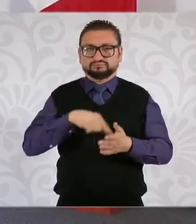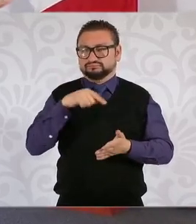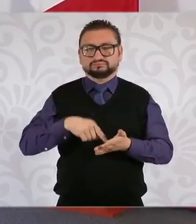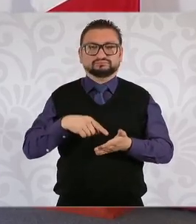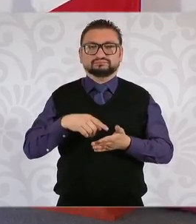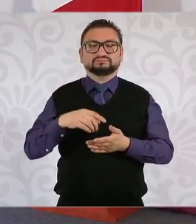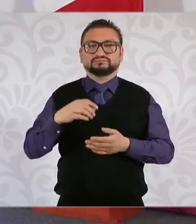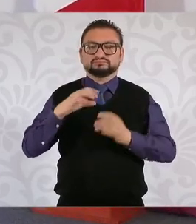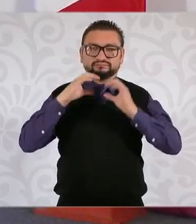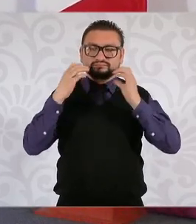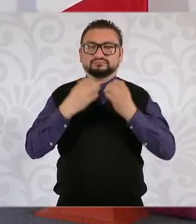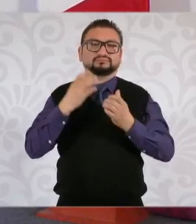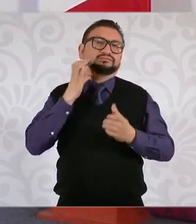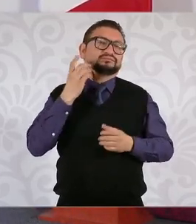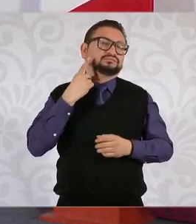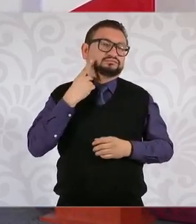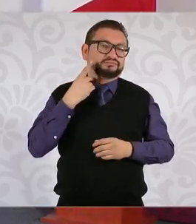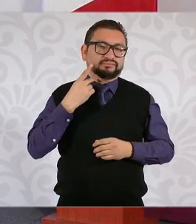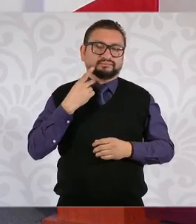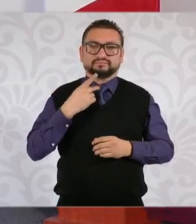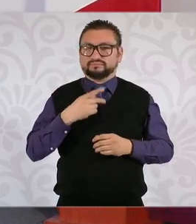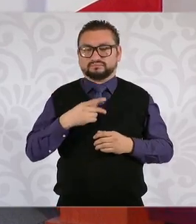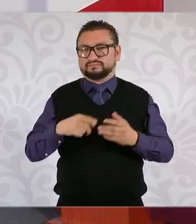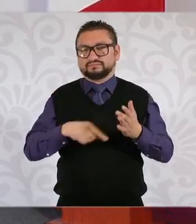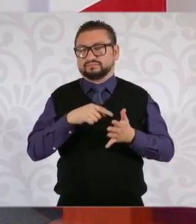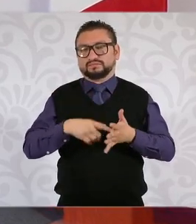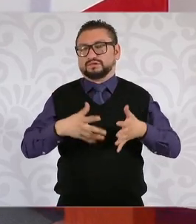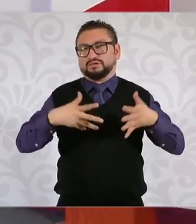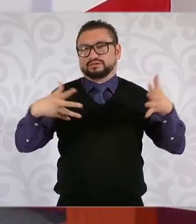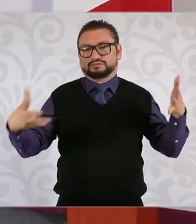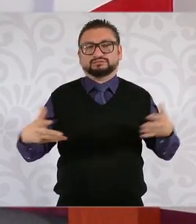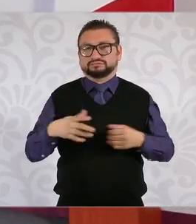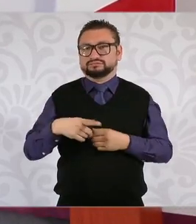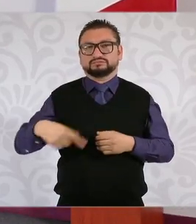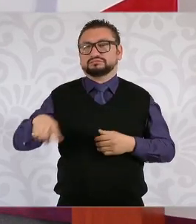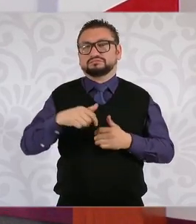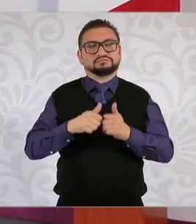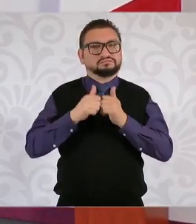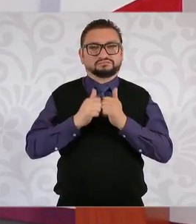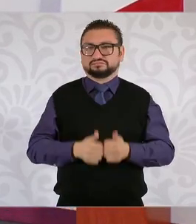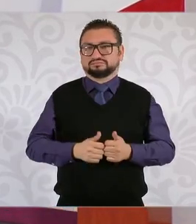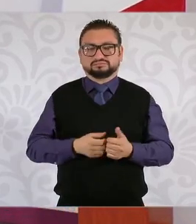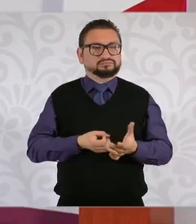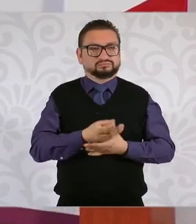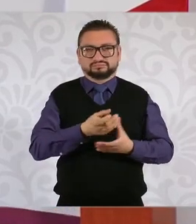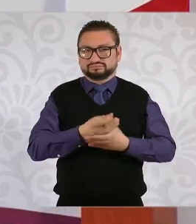al Congreso, a ese gran edificio y ya no salen de ahí.